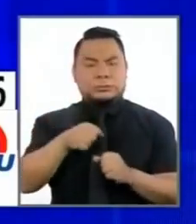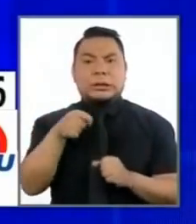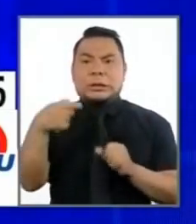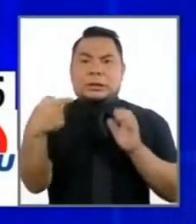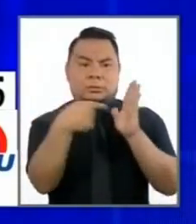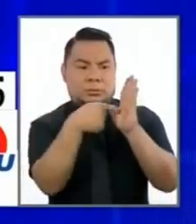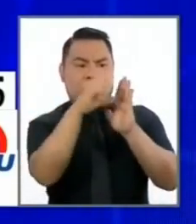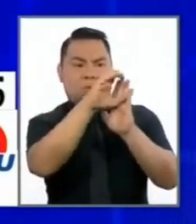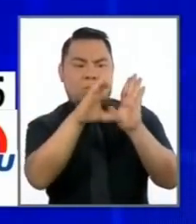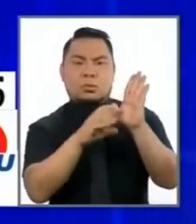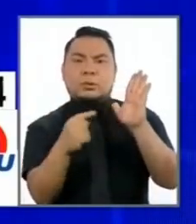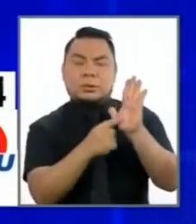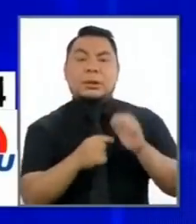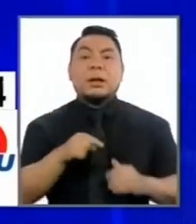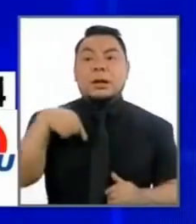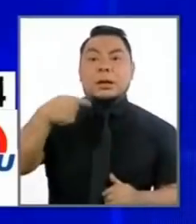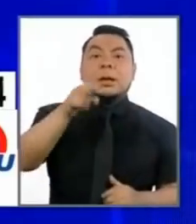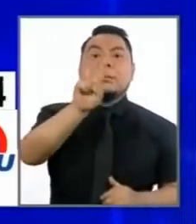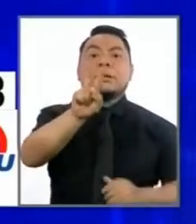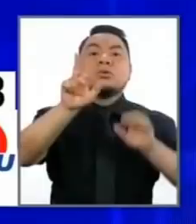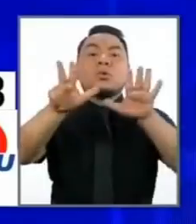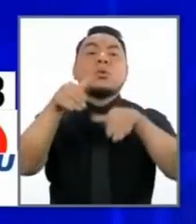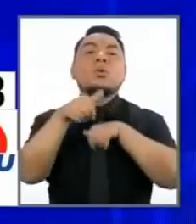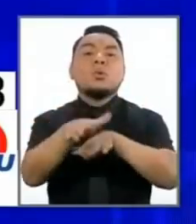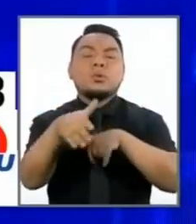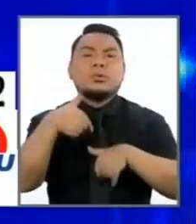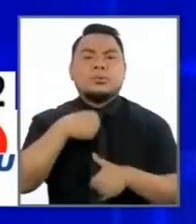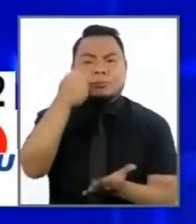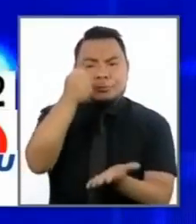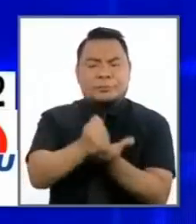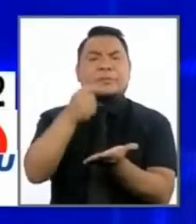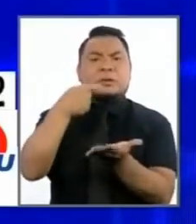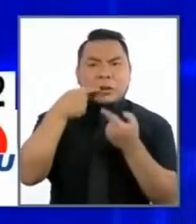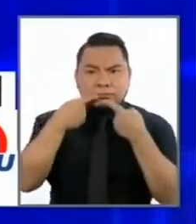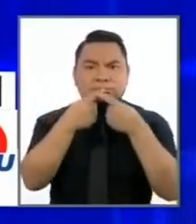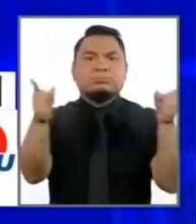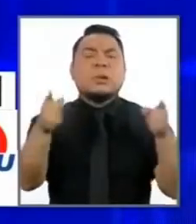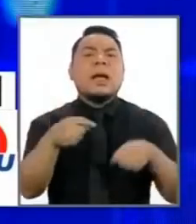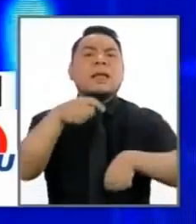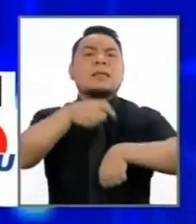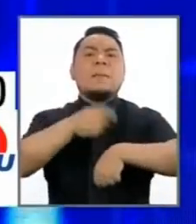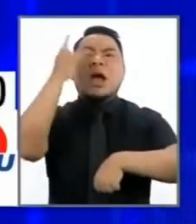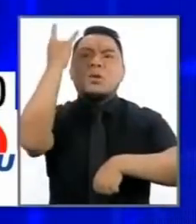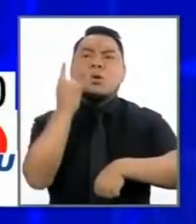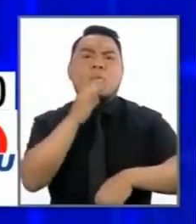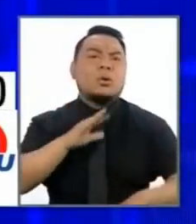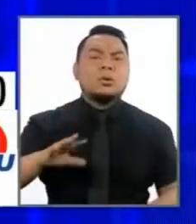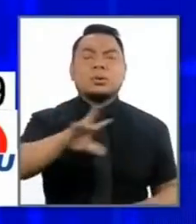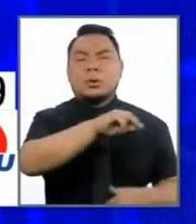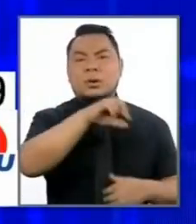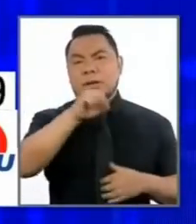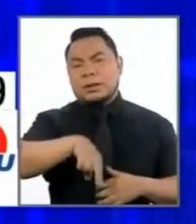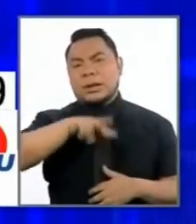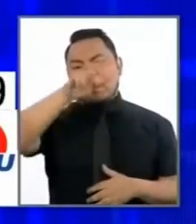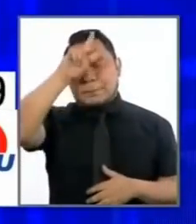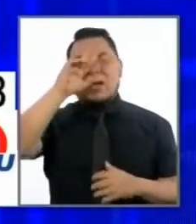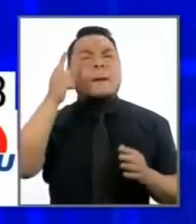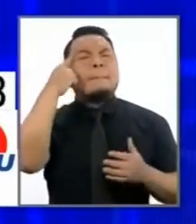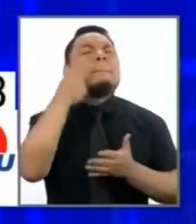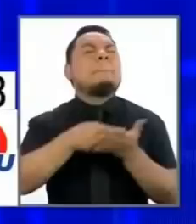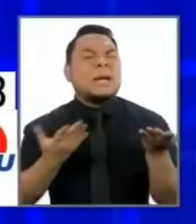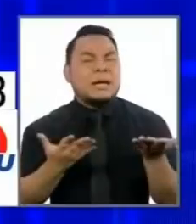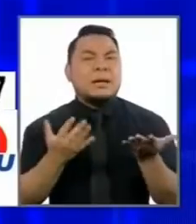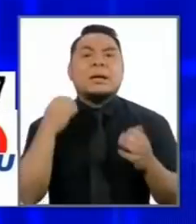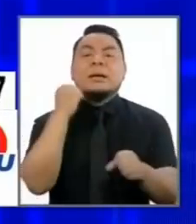constitucional. El 28 de julio declararé el estado de emergencia a nivel nacional para